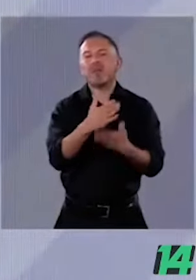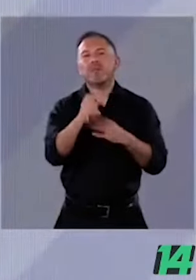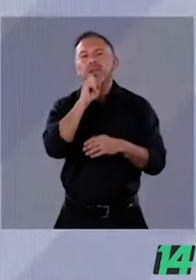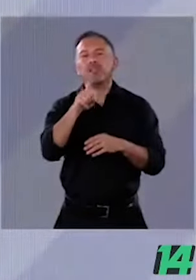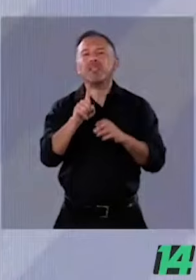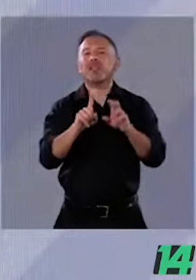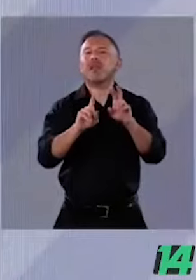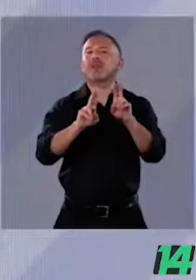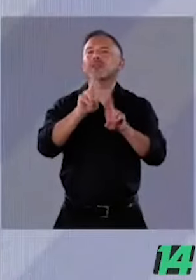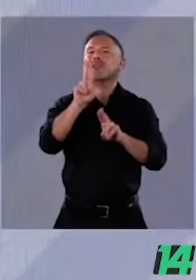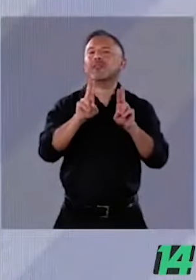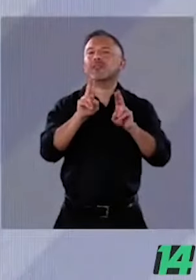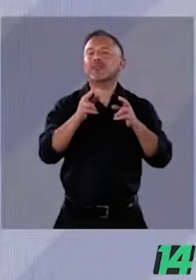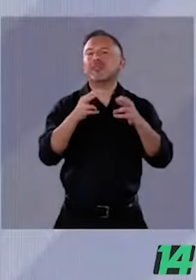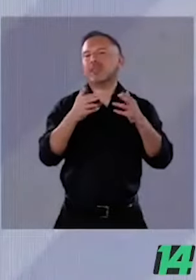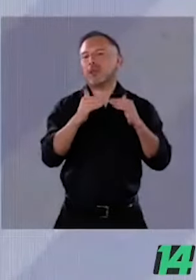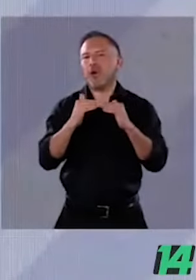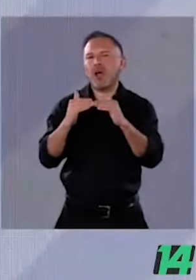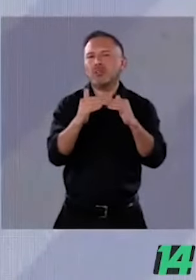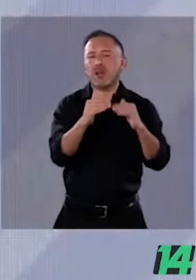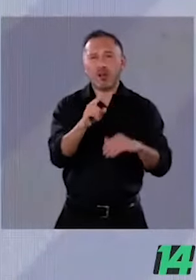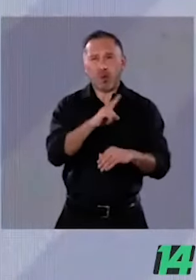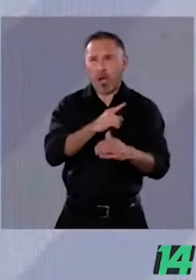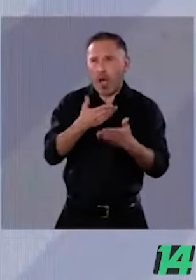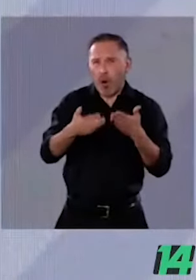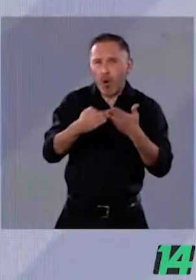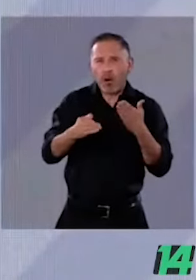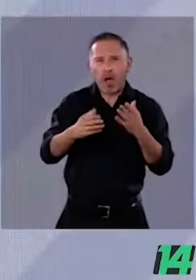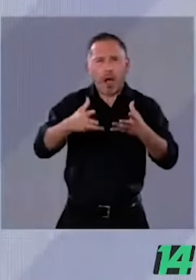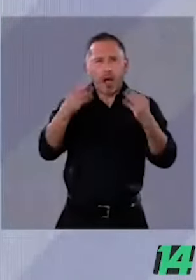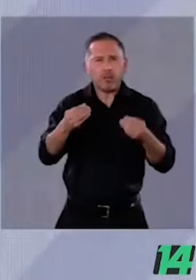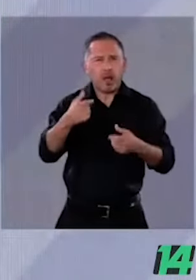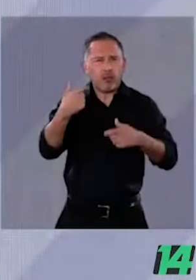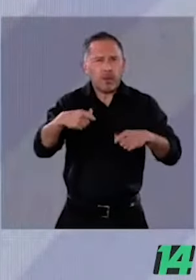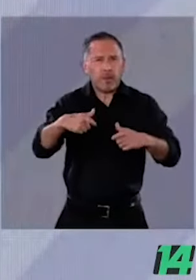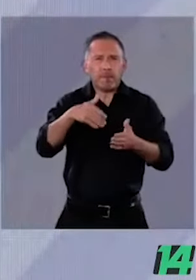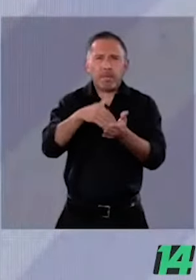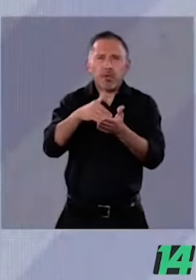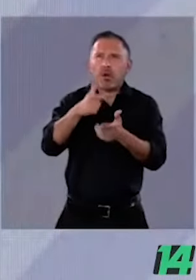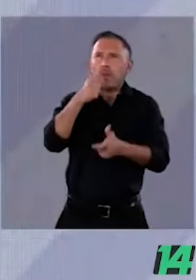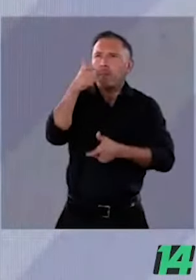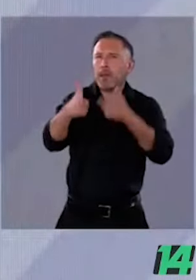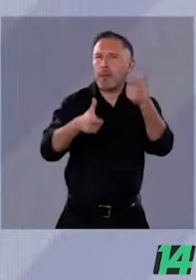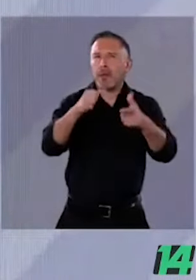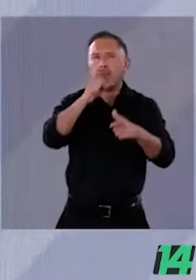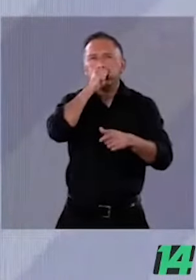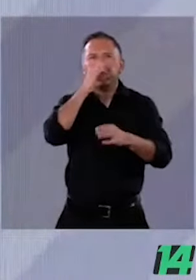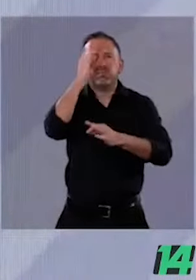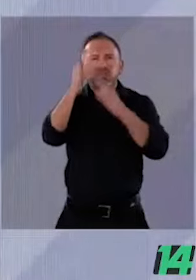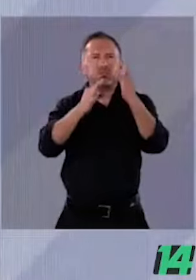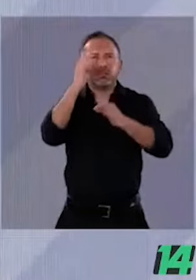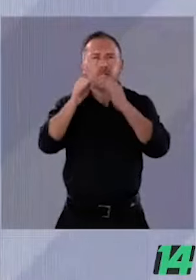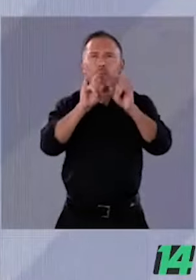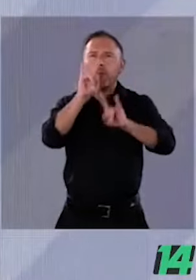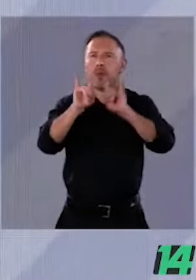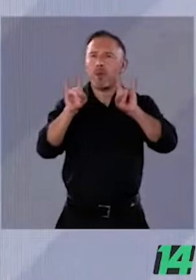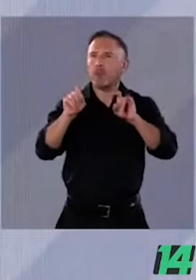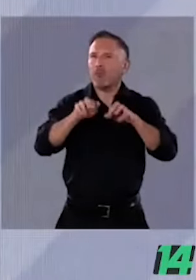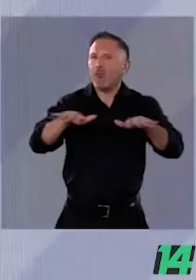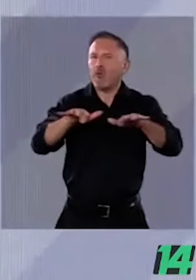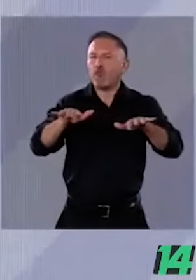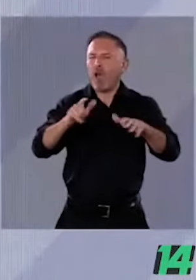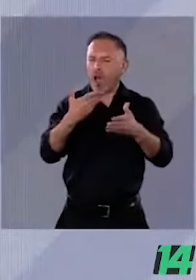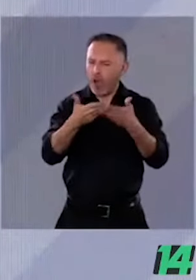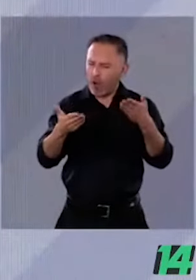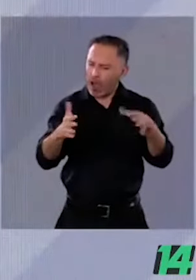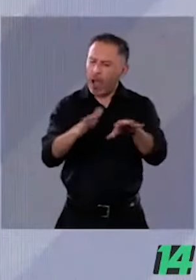que solamente quien pueda pagar espectaculares, anuncios millonarios, pueda acceder al poder. Por eso nosotros hemos hecho una campaña distinta, desde las universidades en